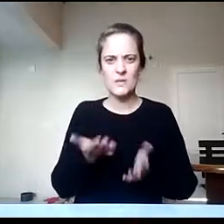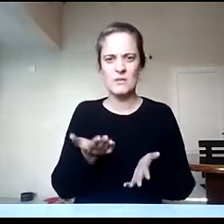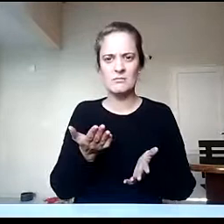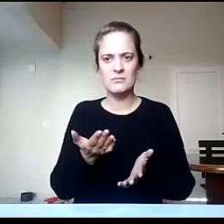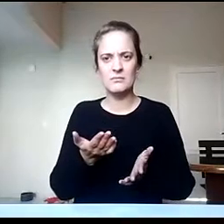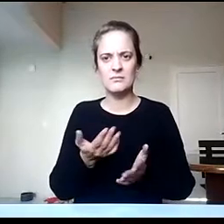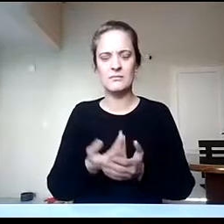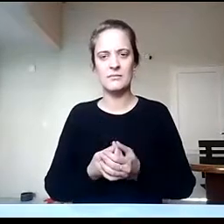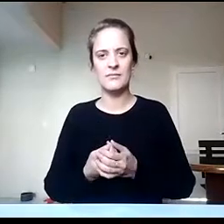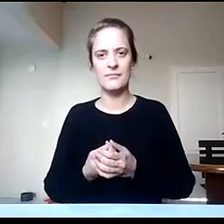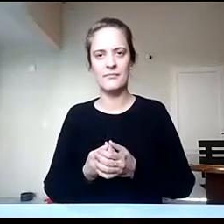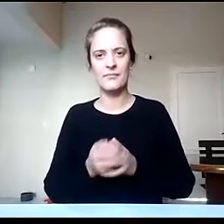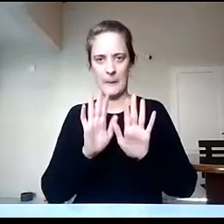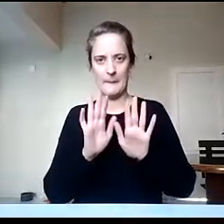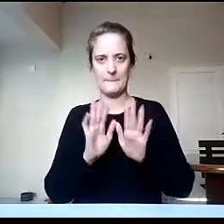A ver.